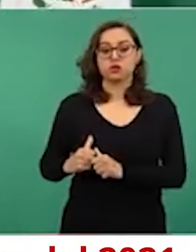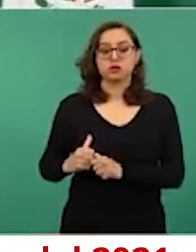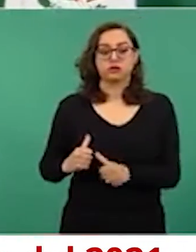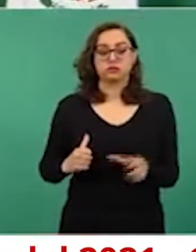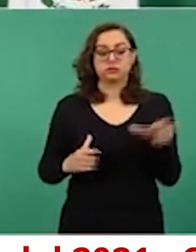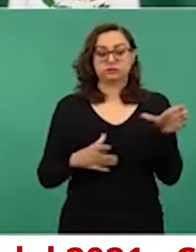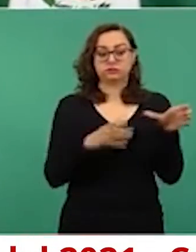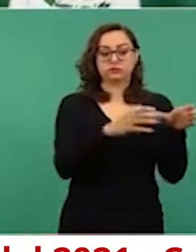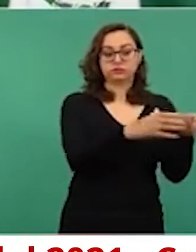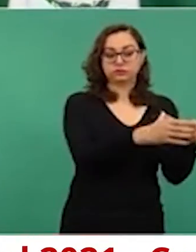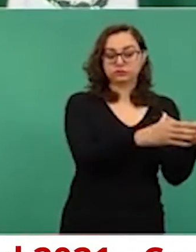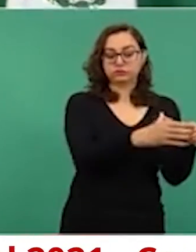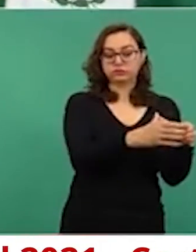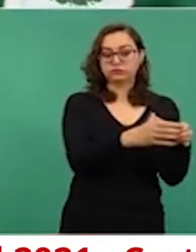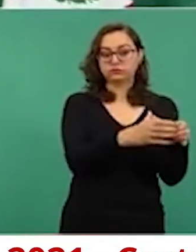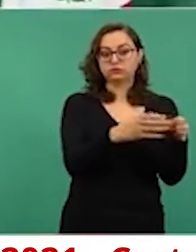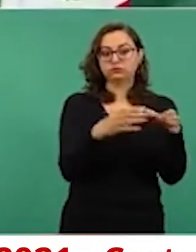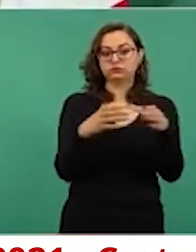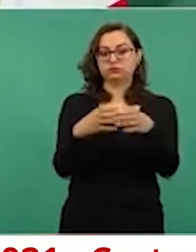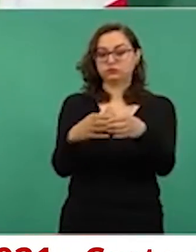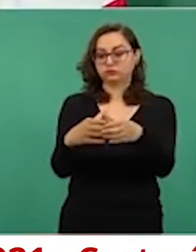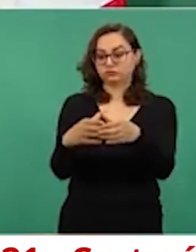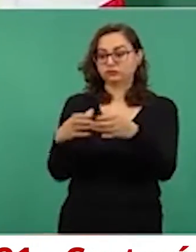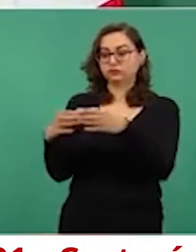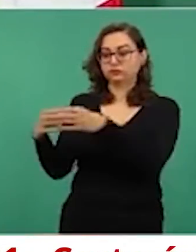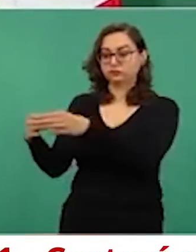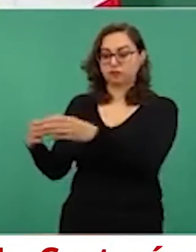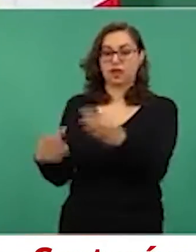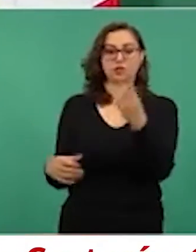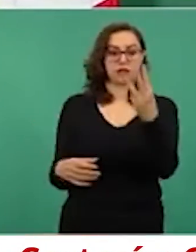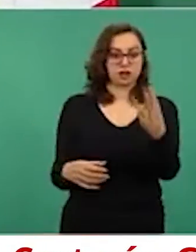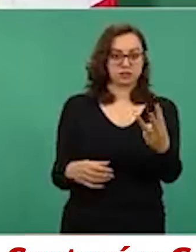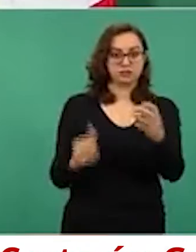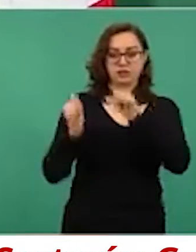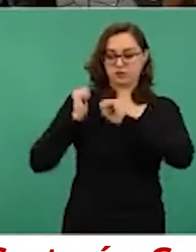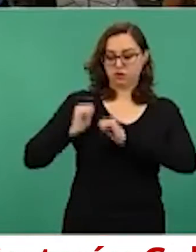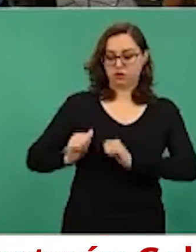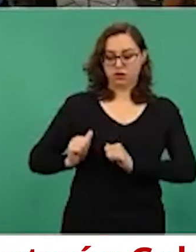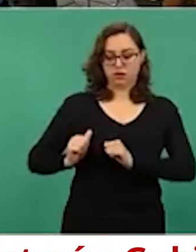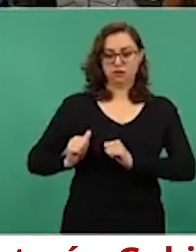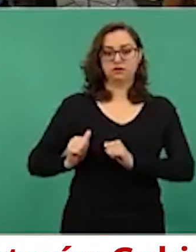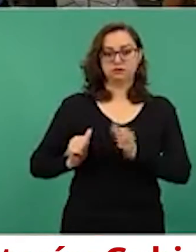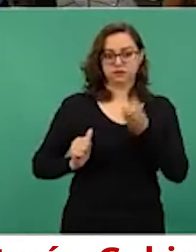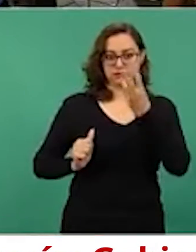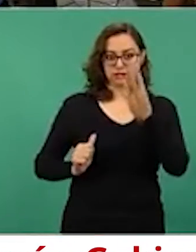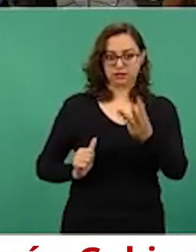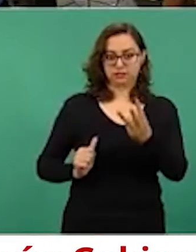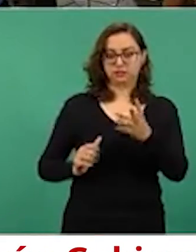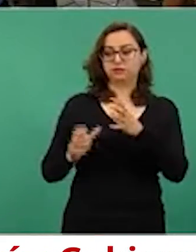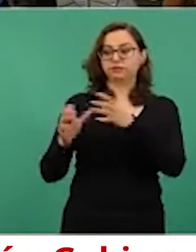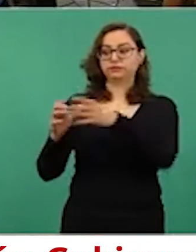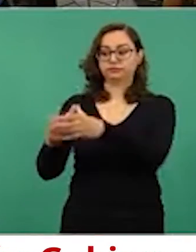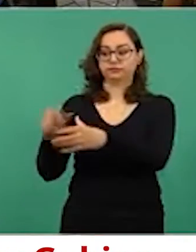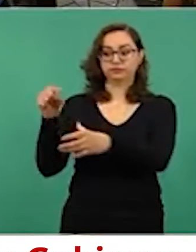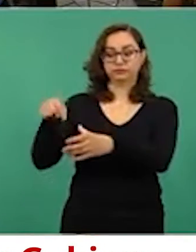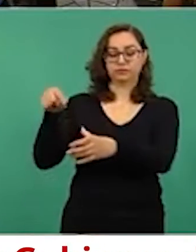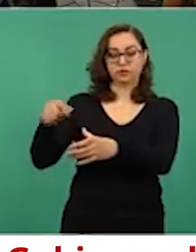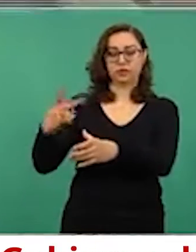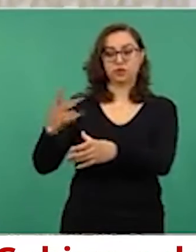en este caso el Poder Judicial y en la Corte,